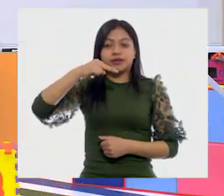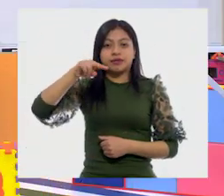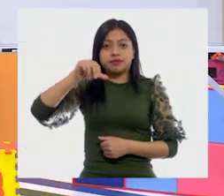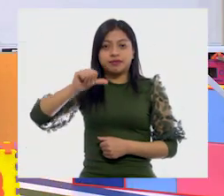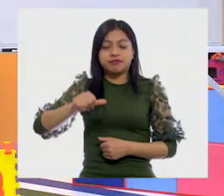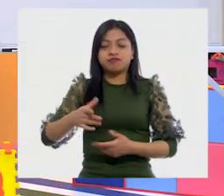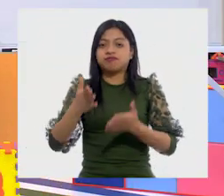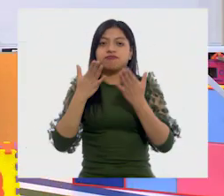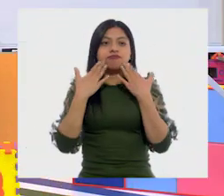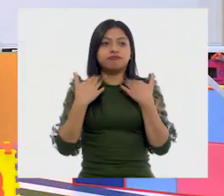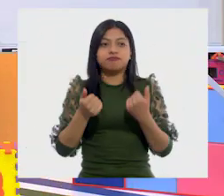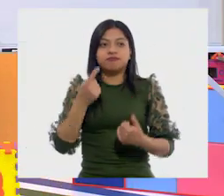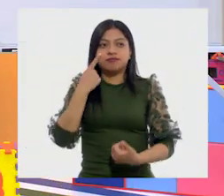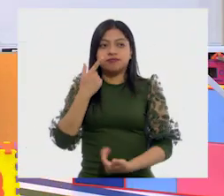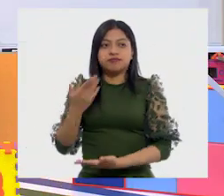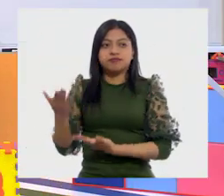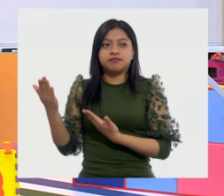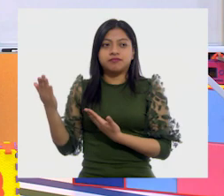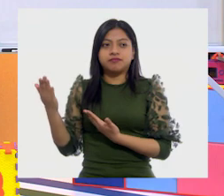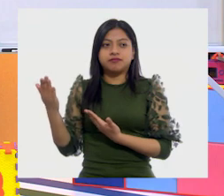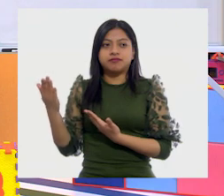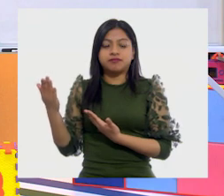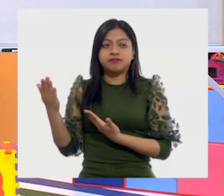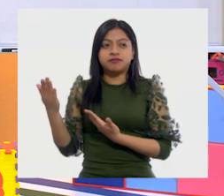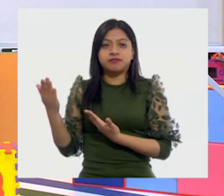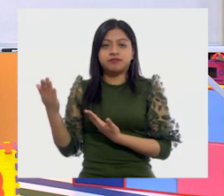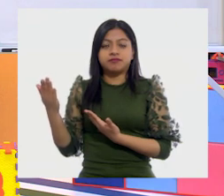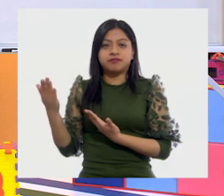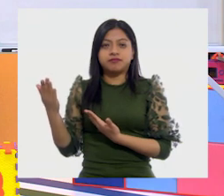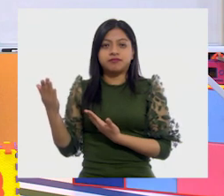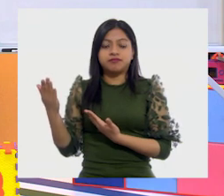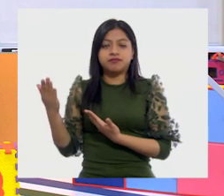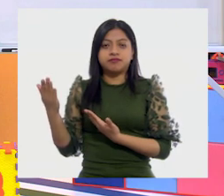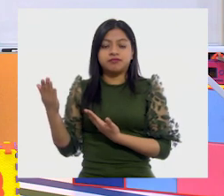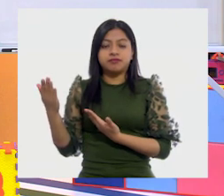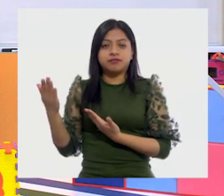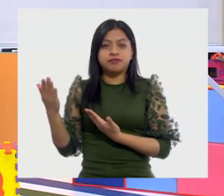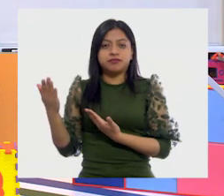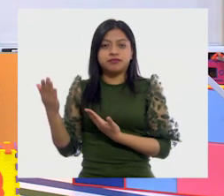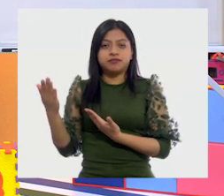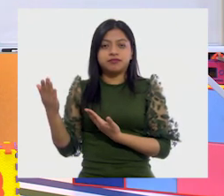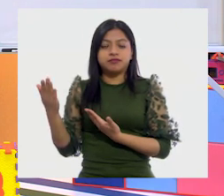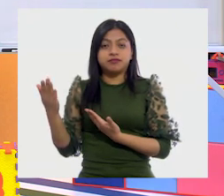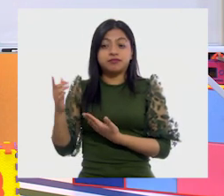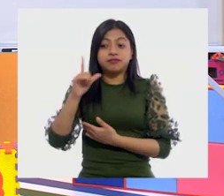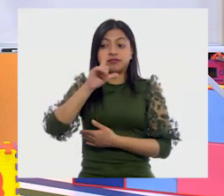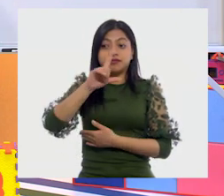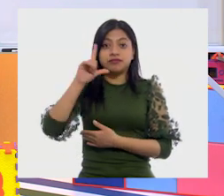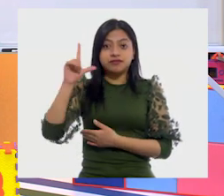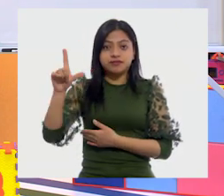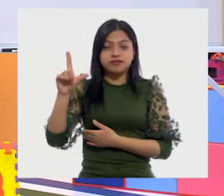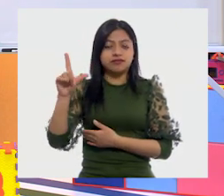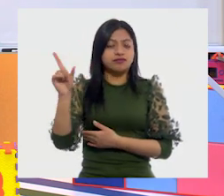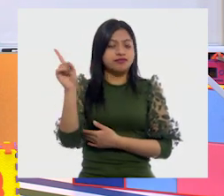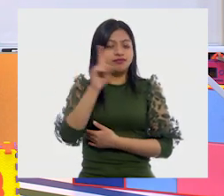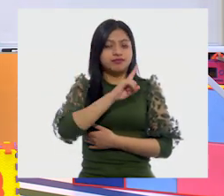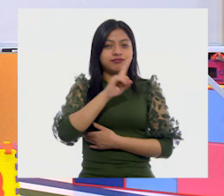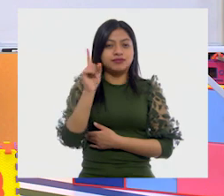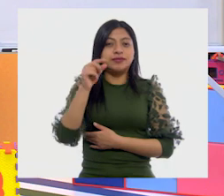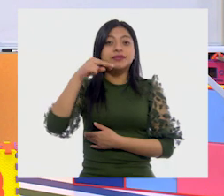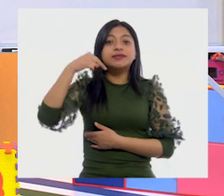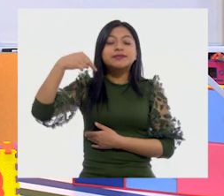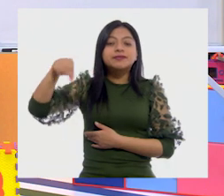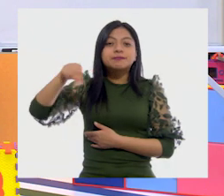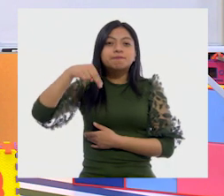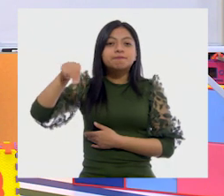M aquí entre la A y la P. Y esta doble L la tenemos que cambiar por...